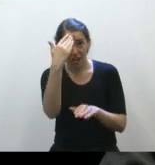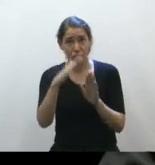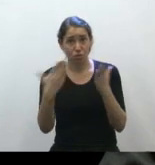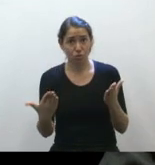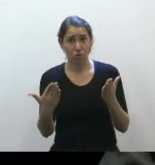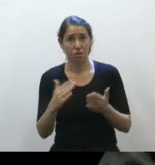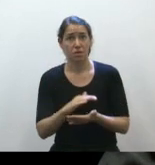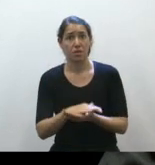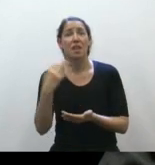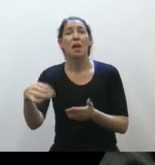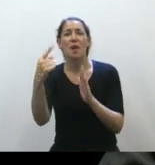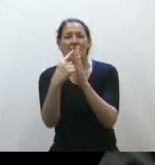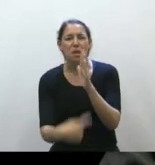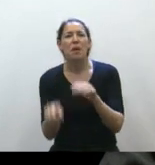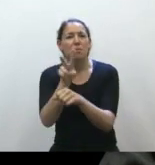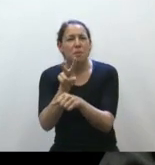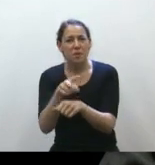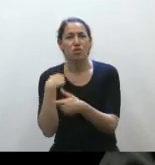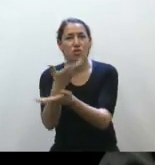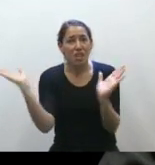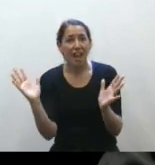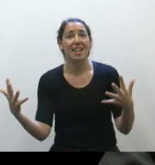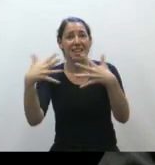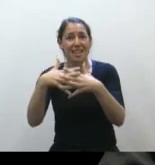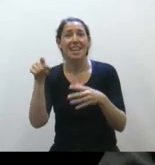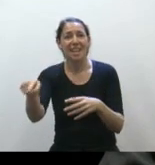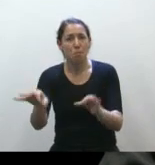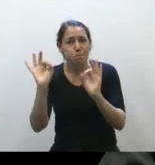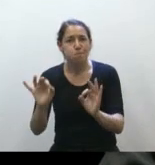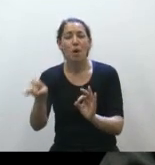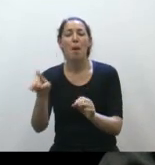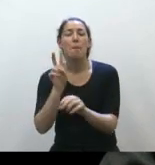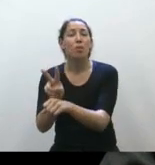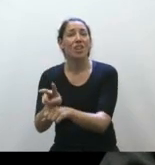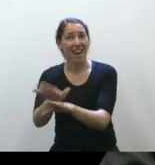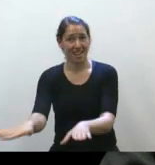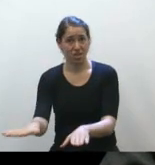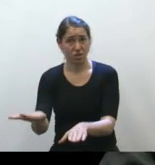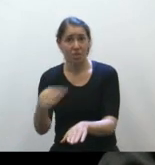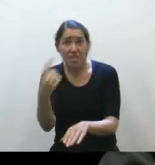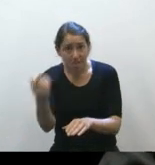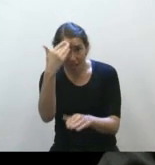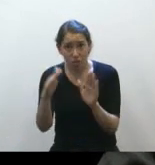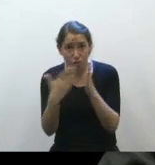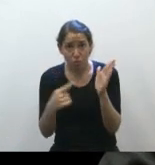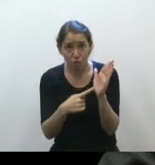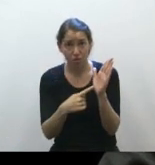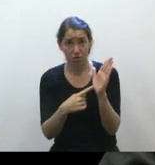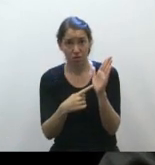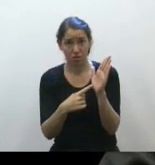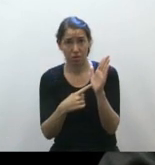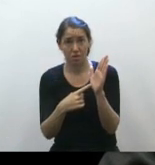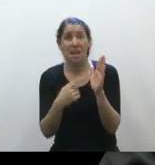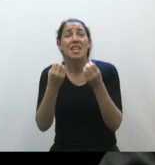dictar un régimen de seguridad social especial e integral en protección del niño, dice la Constitución, desde el